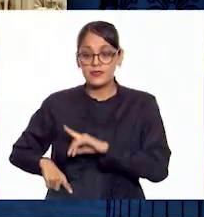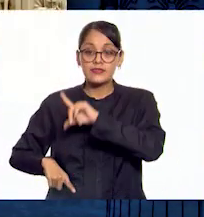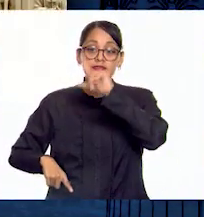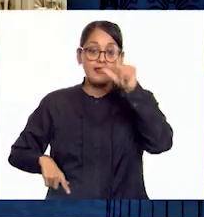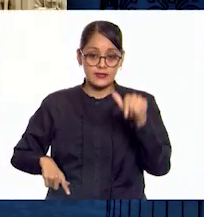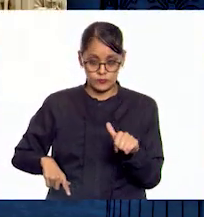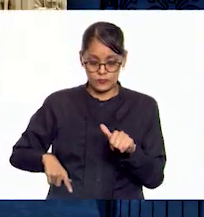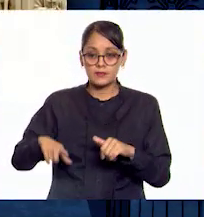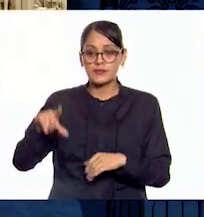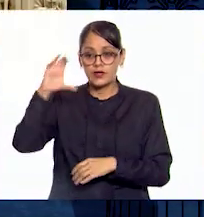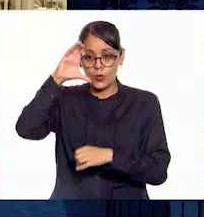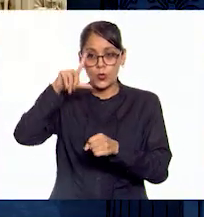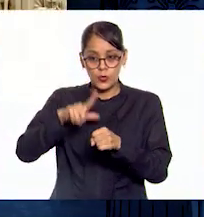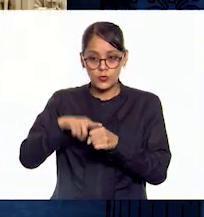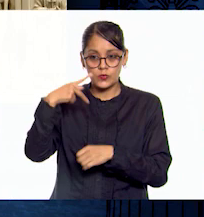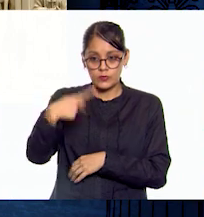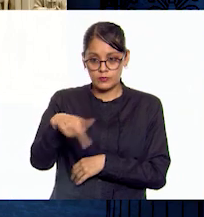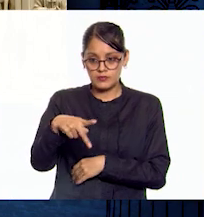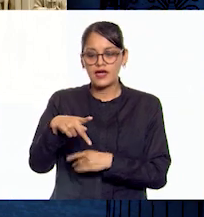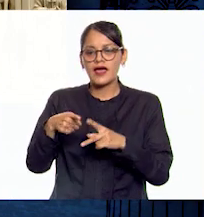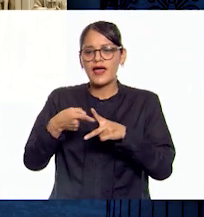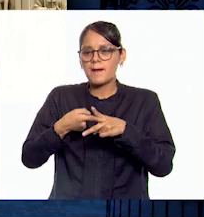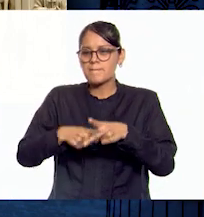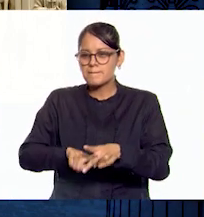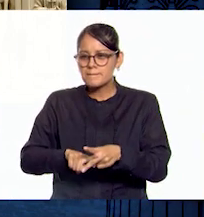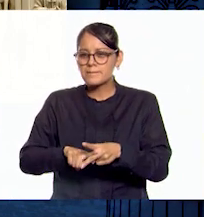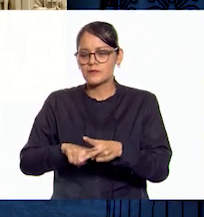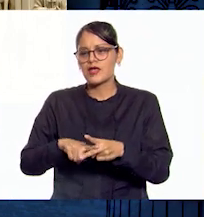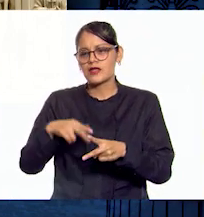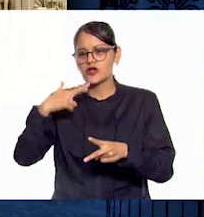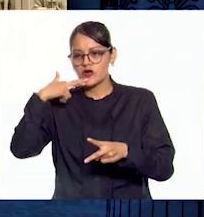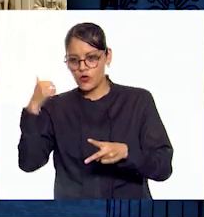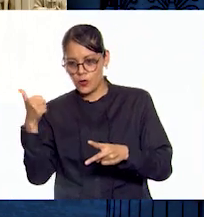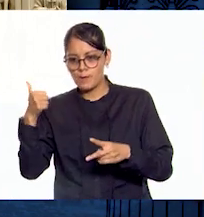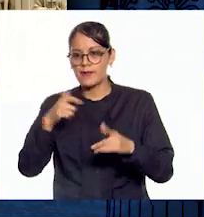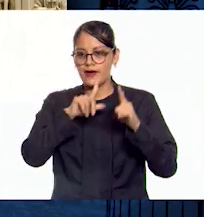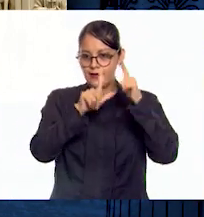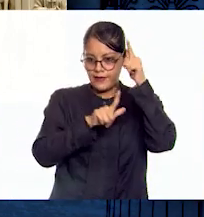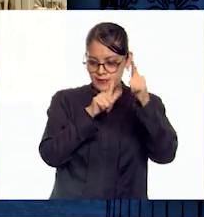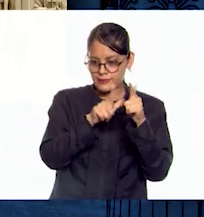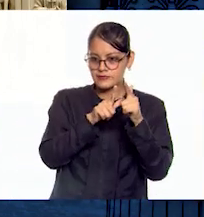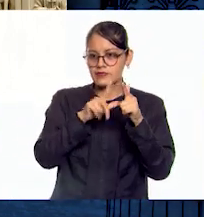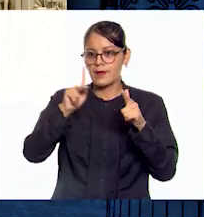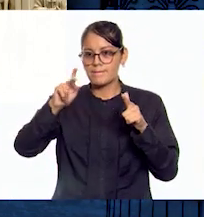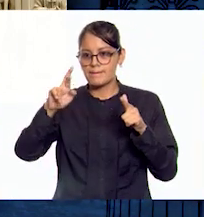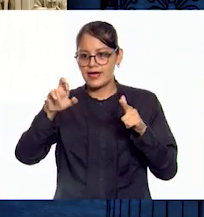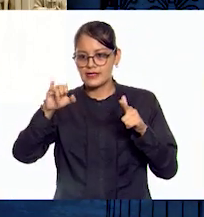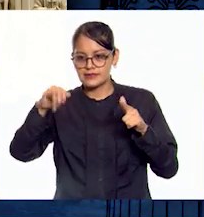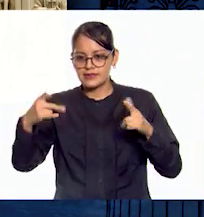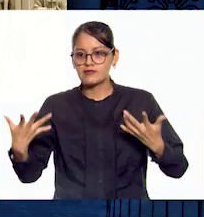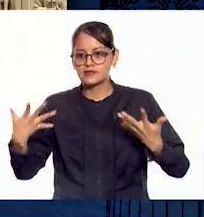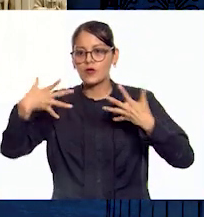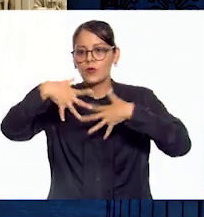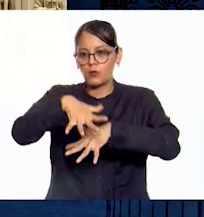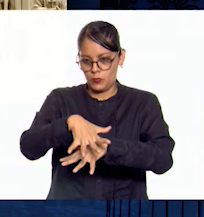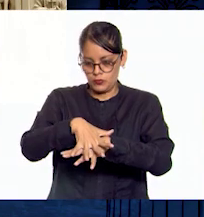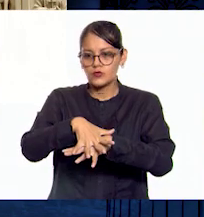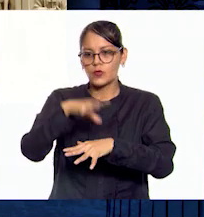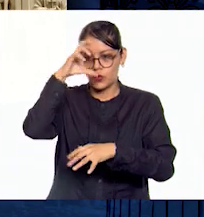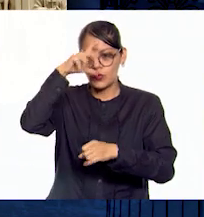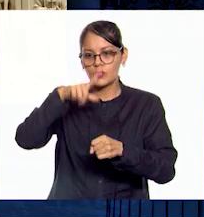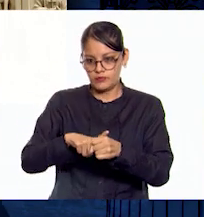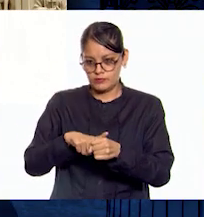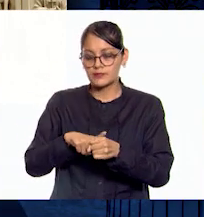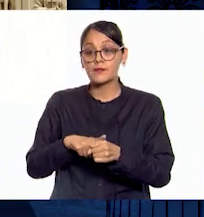Imperio Bizantino se caracterizó por la fusión de elementos romanos, griegos y persas. Las riquezas de esta